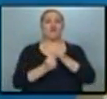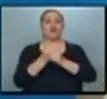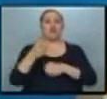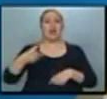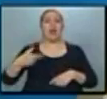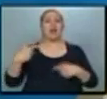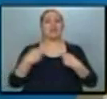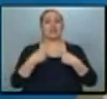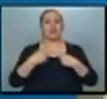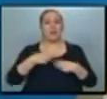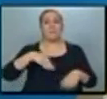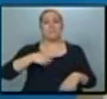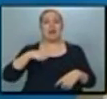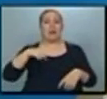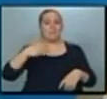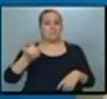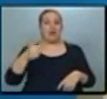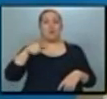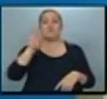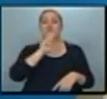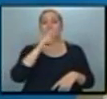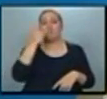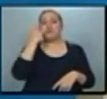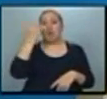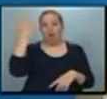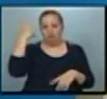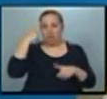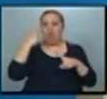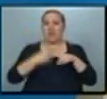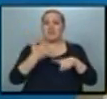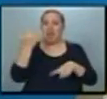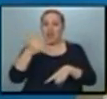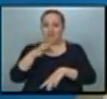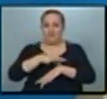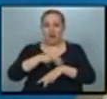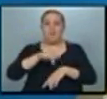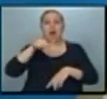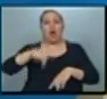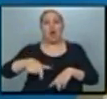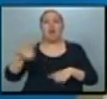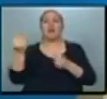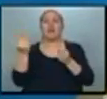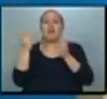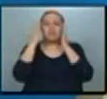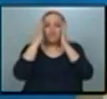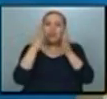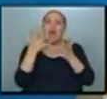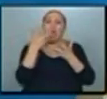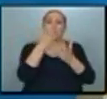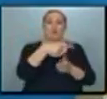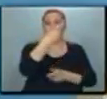Magma, que está formada por mujeres que pasaron por esta enfermedad y que ahora se dedican a ayudar a otras.